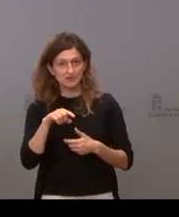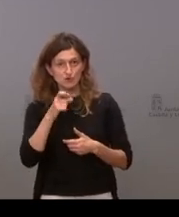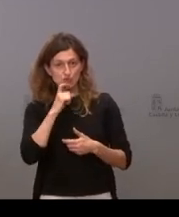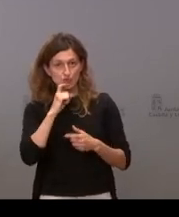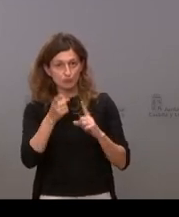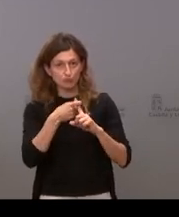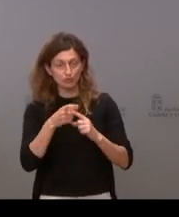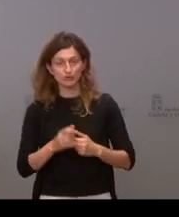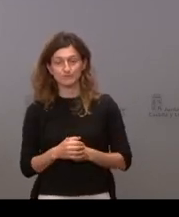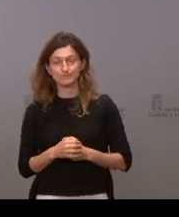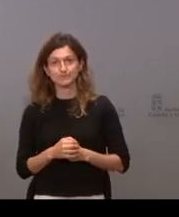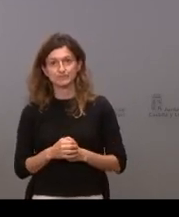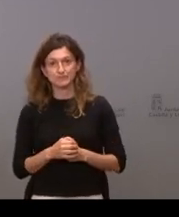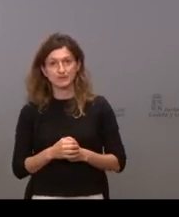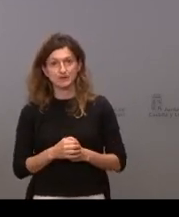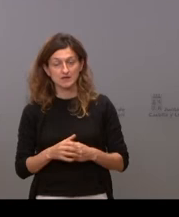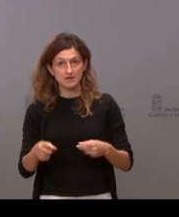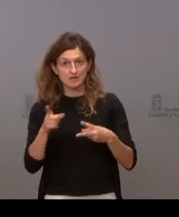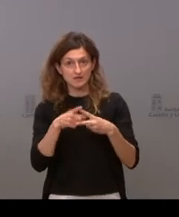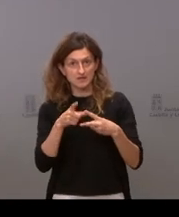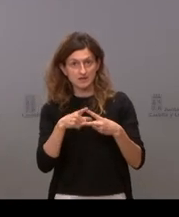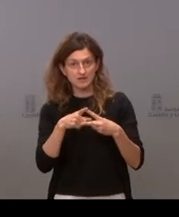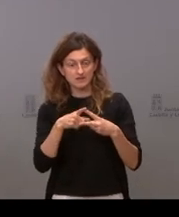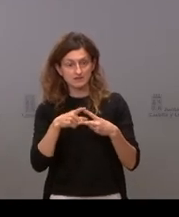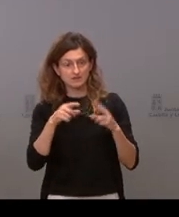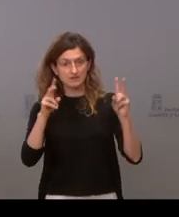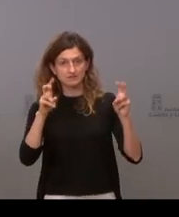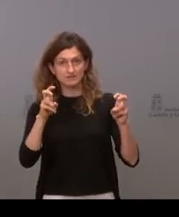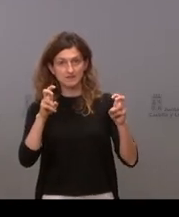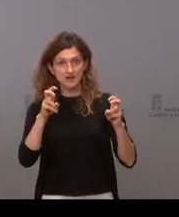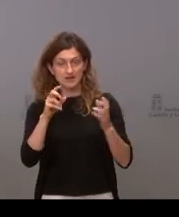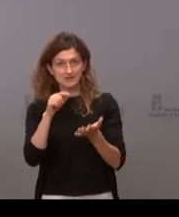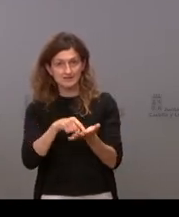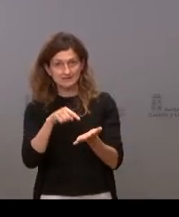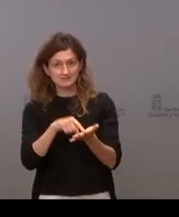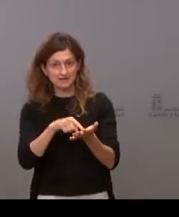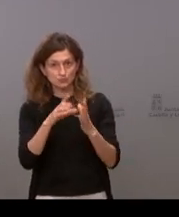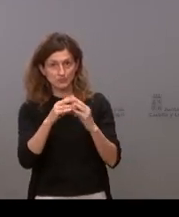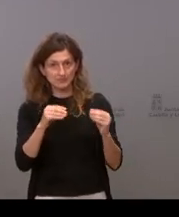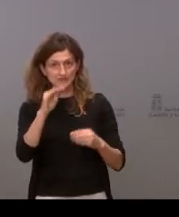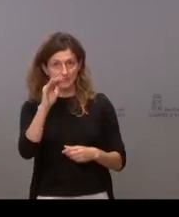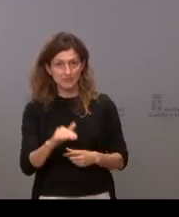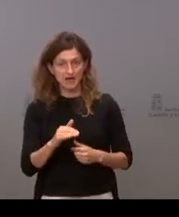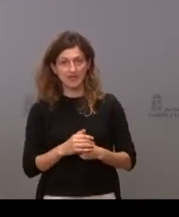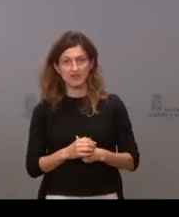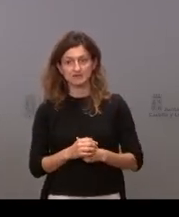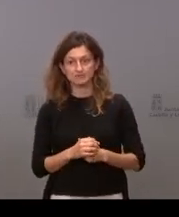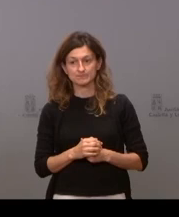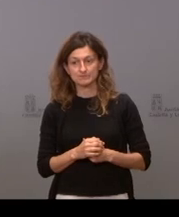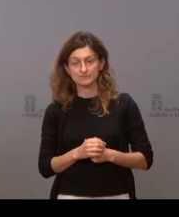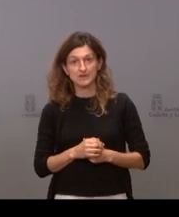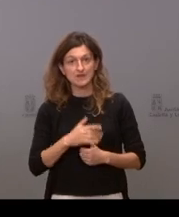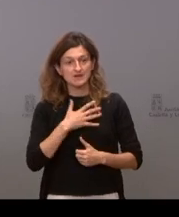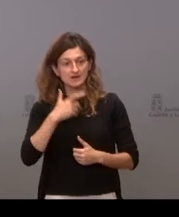resolverlas y respecto a la bajada al descenso de las tasas que nos ha comentado hoy bueno quería